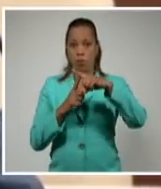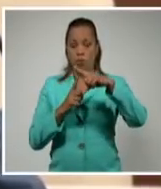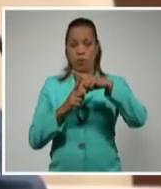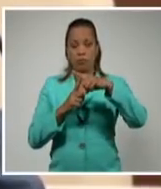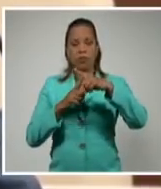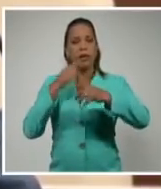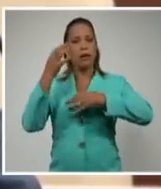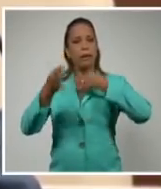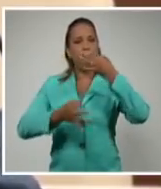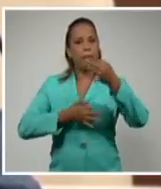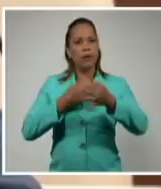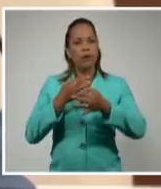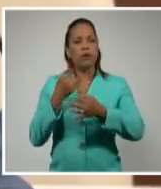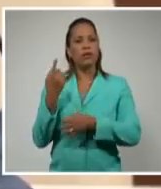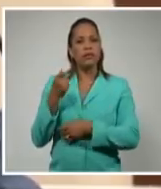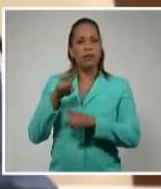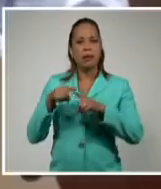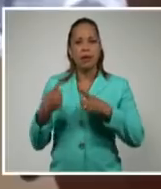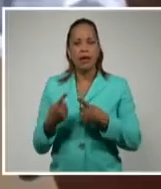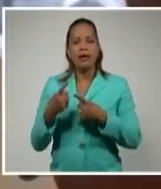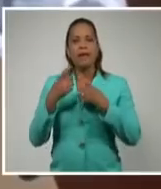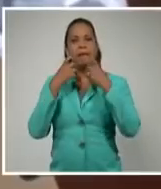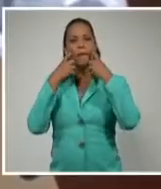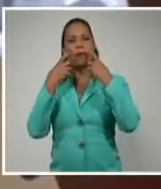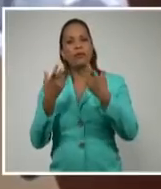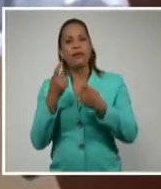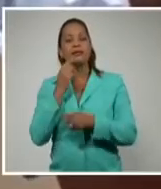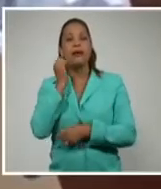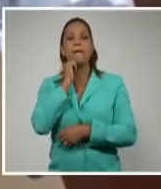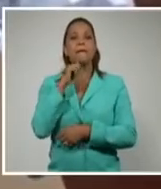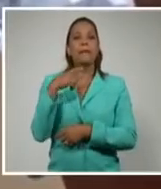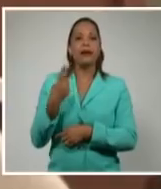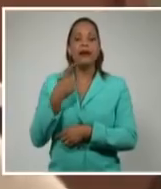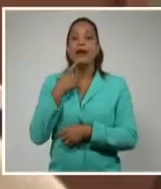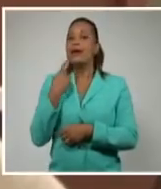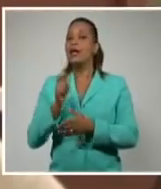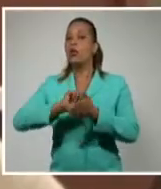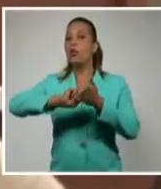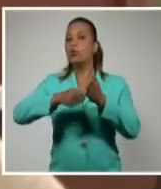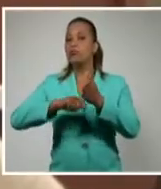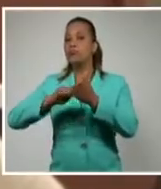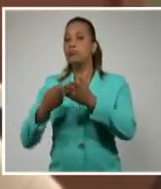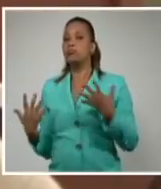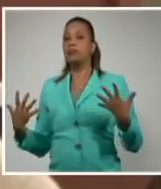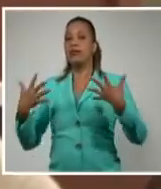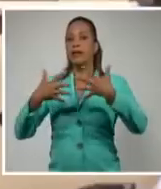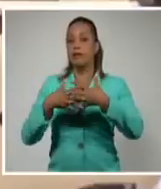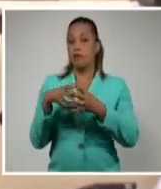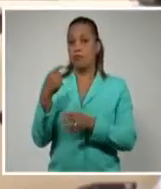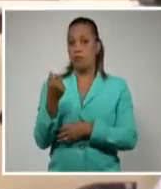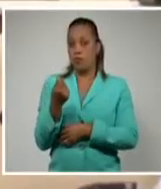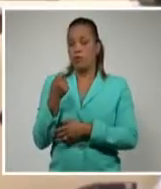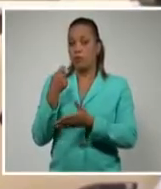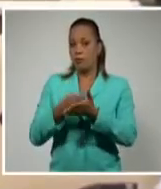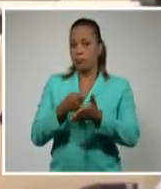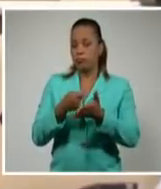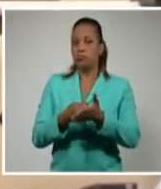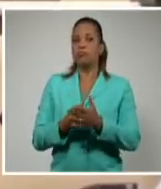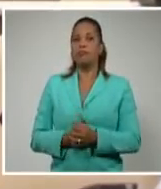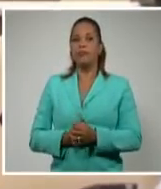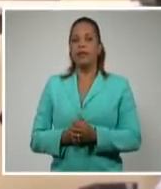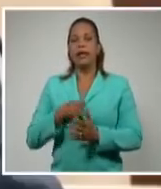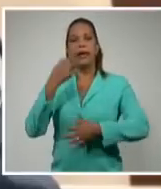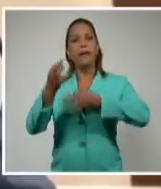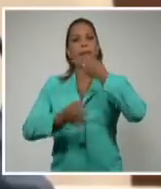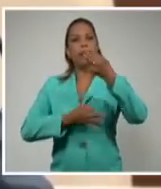la necesidad de otorgarle mayor importancia al papel del contrato en las relaciones monetario-mercantiles. Añadió